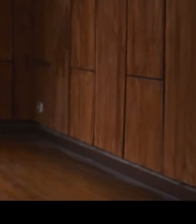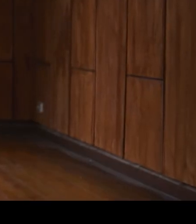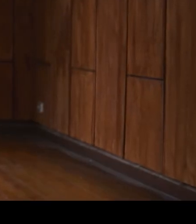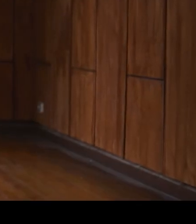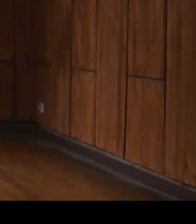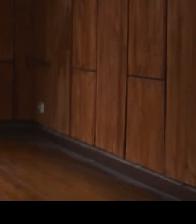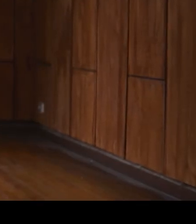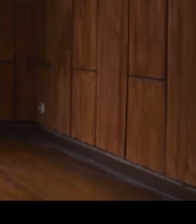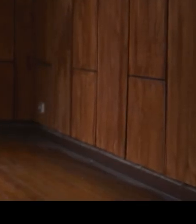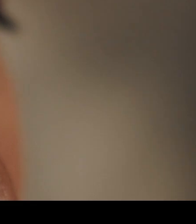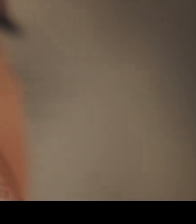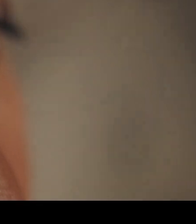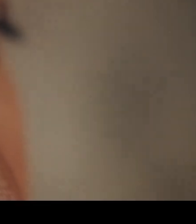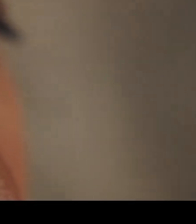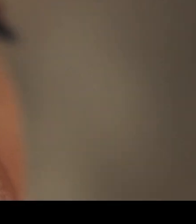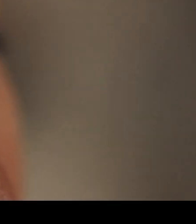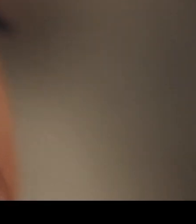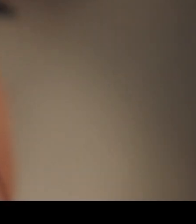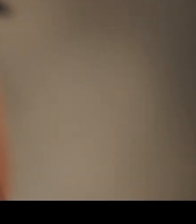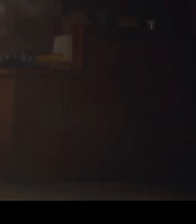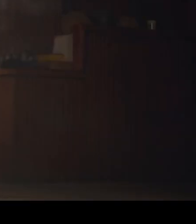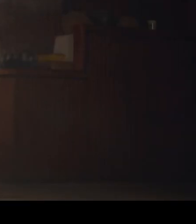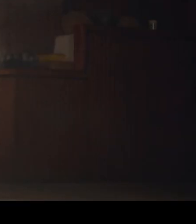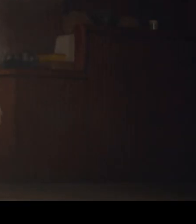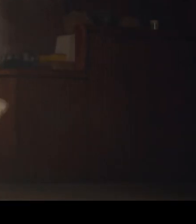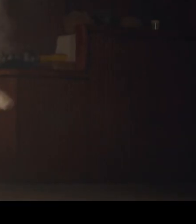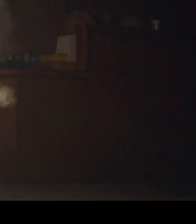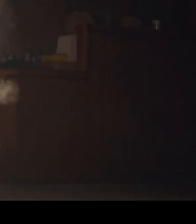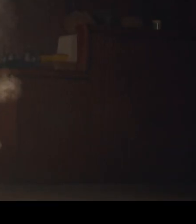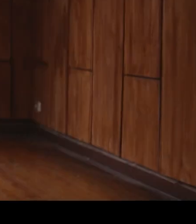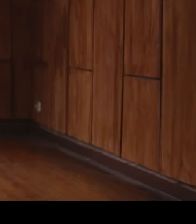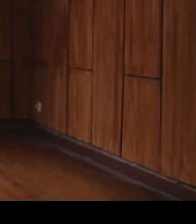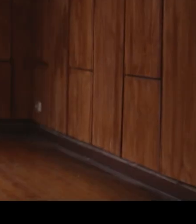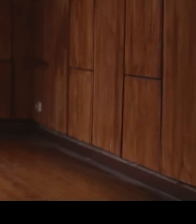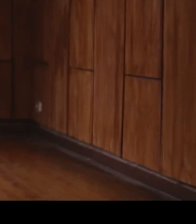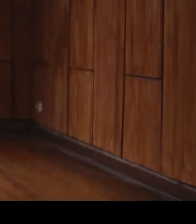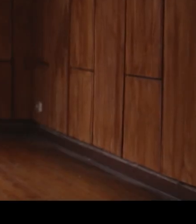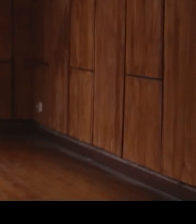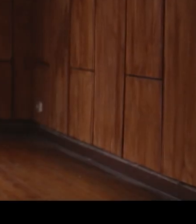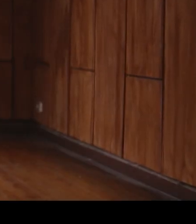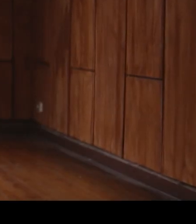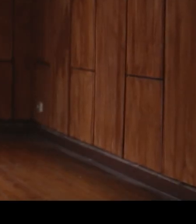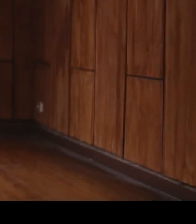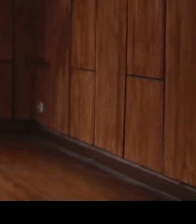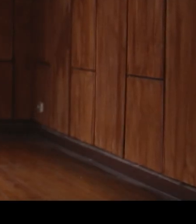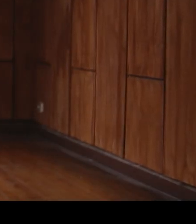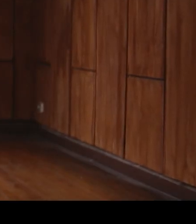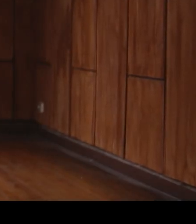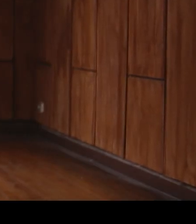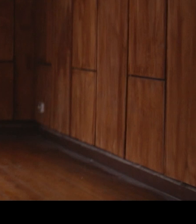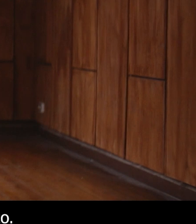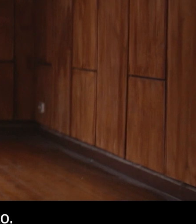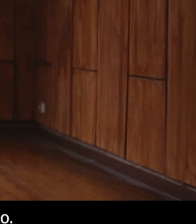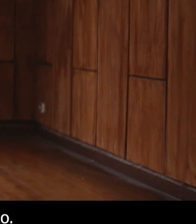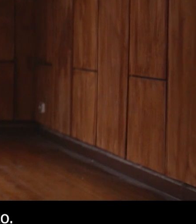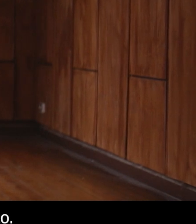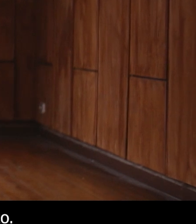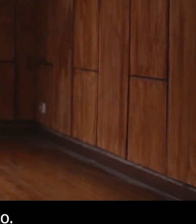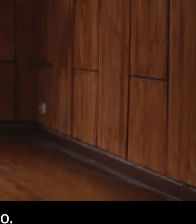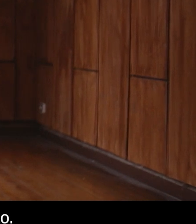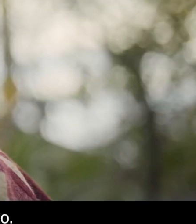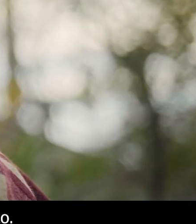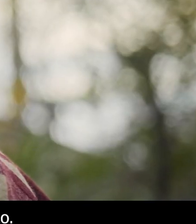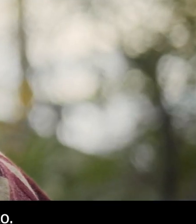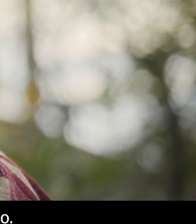por tener VIH. Si no estamos informados, eso va a continuar. No hablemos de VIH, pero de una forma no castigadora, sino de forma